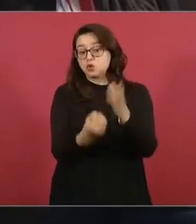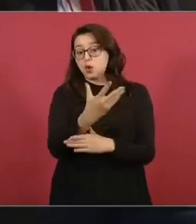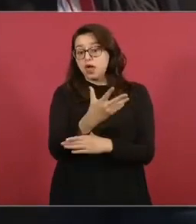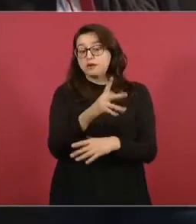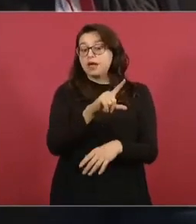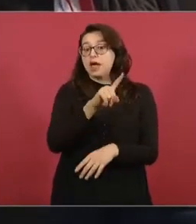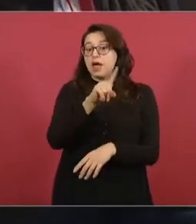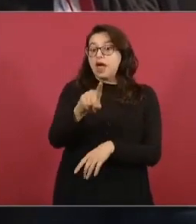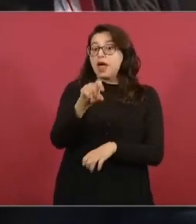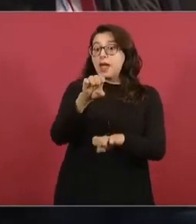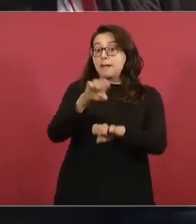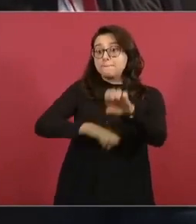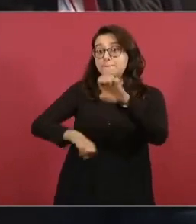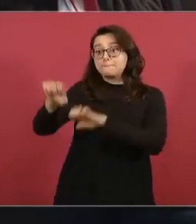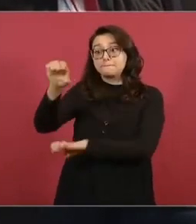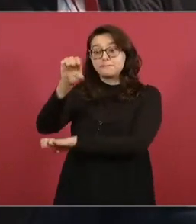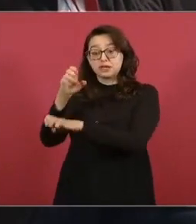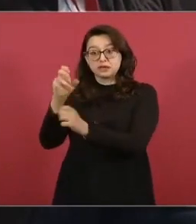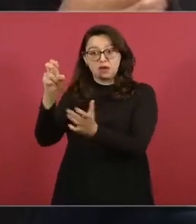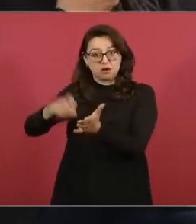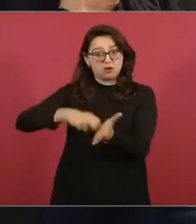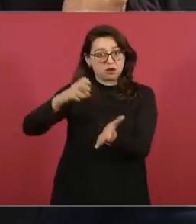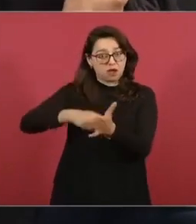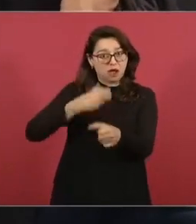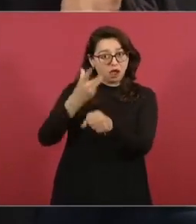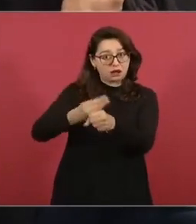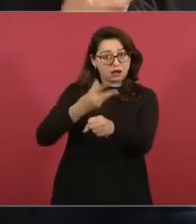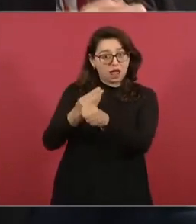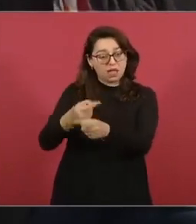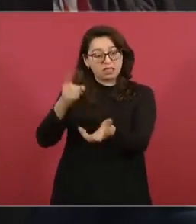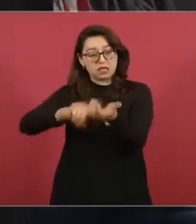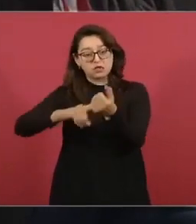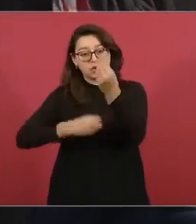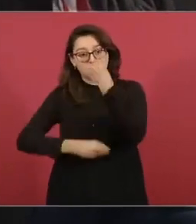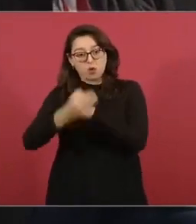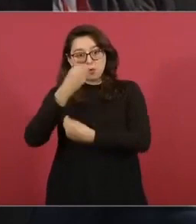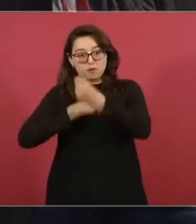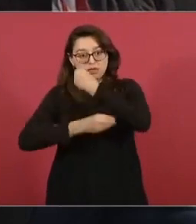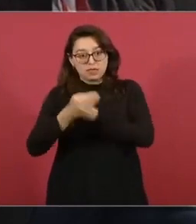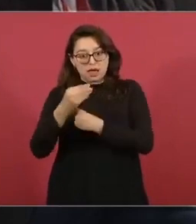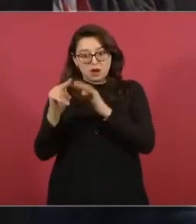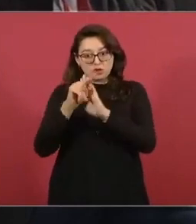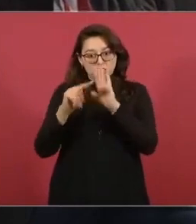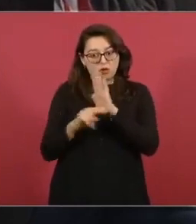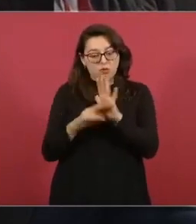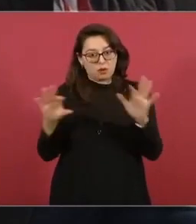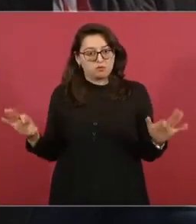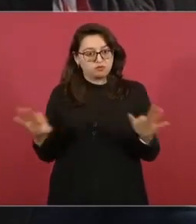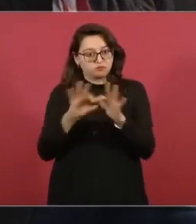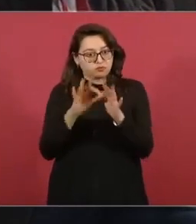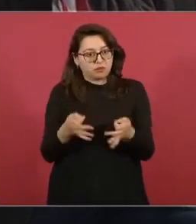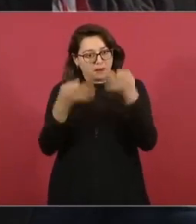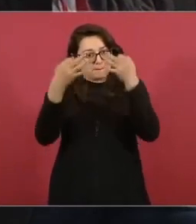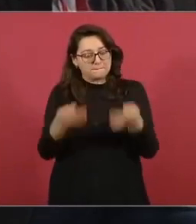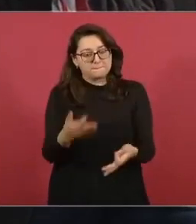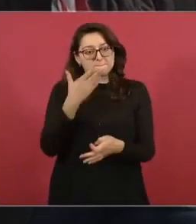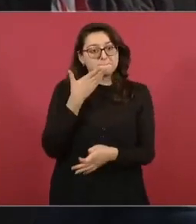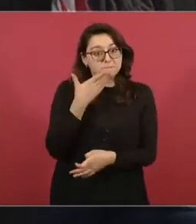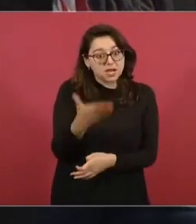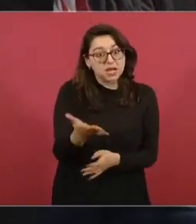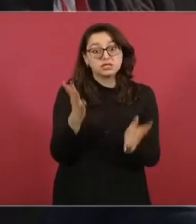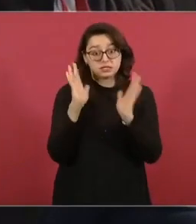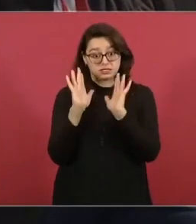que tiene México de la eliminación o de que tengan la normatividad correcta del uso de las grasas trans